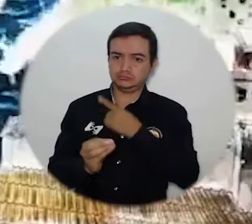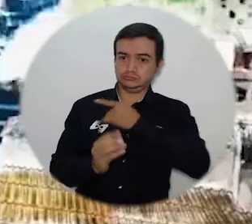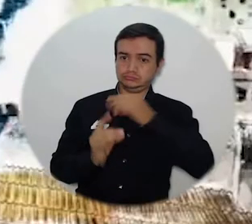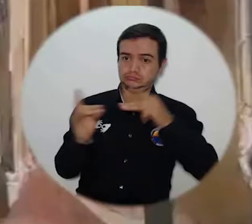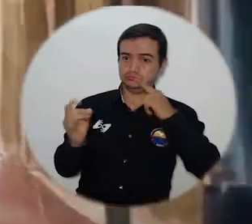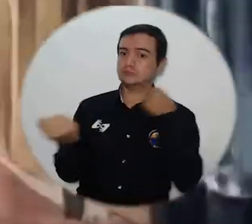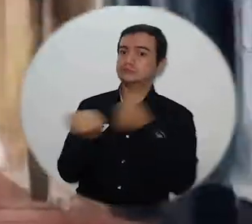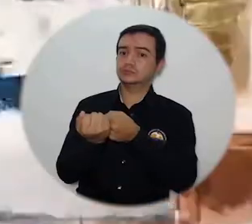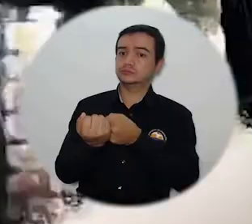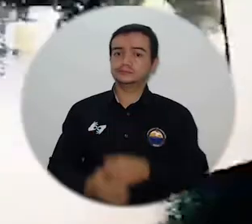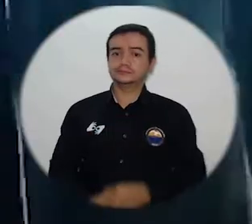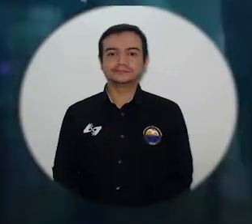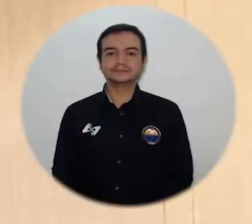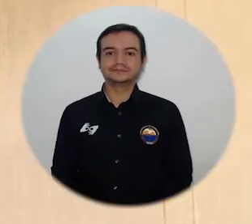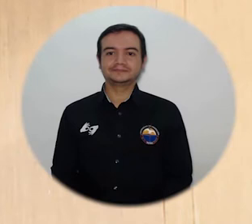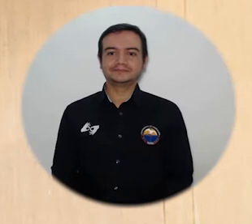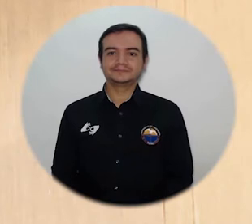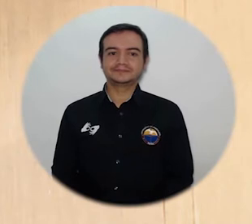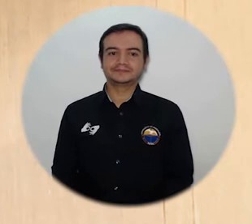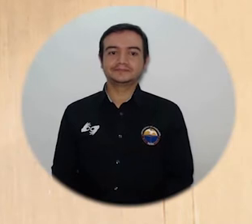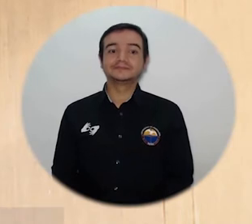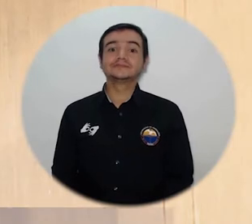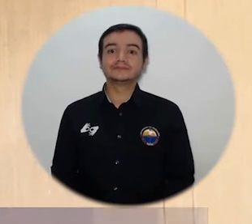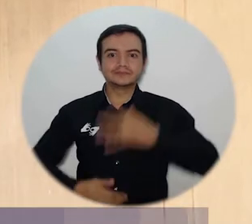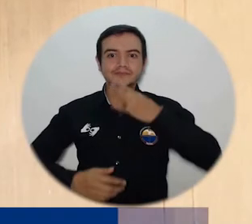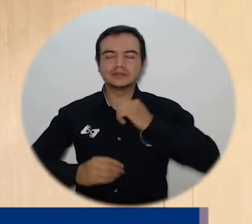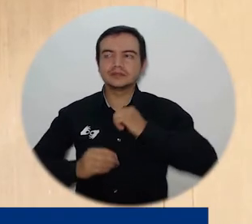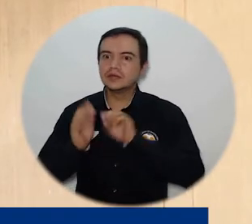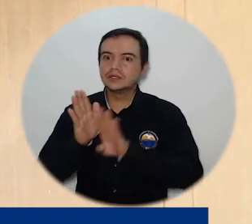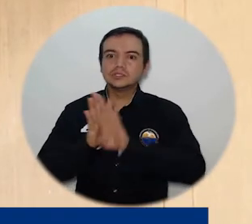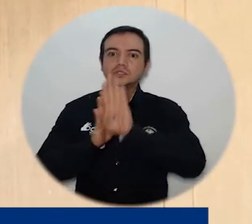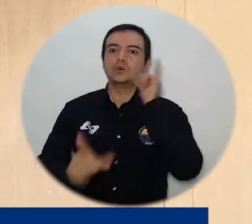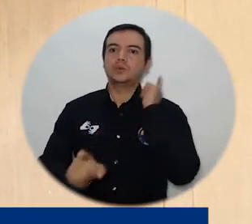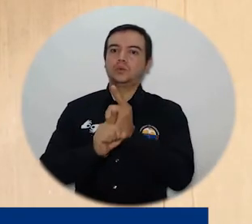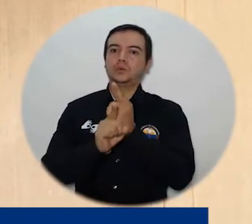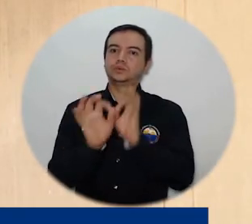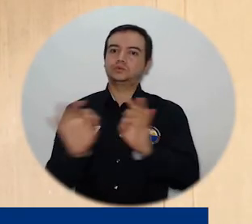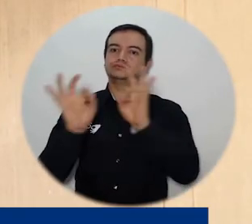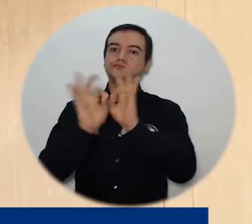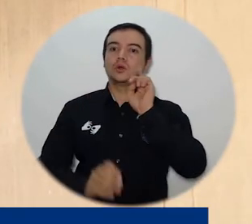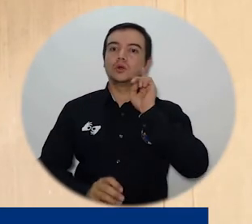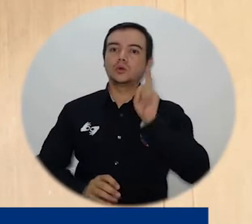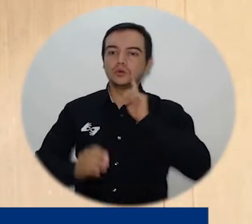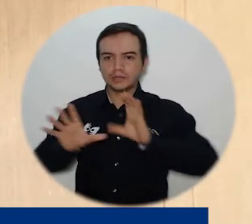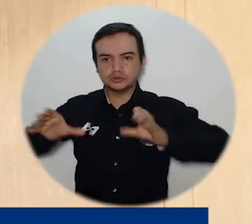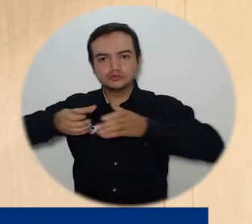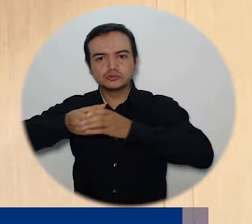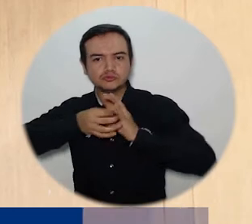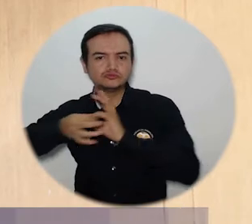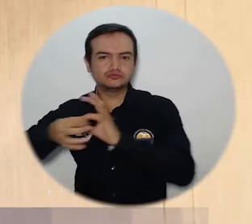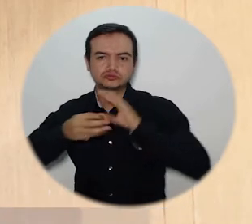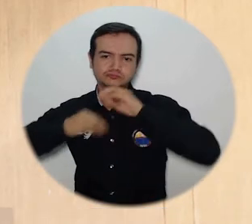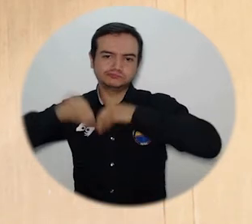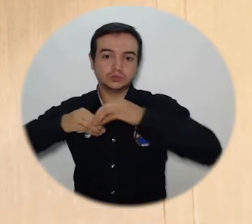un logro y un alcance muy importante resultado un trabajo en equipo de también del apoyo institucional que hemos recibido por parte de la